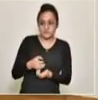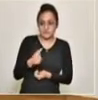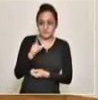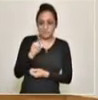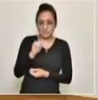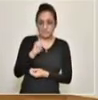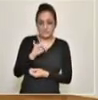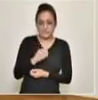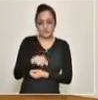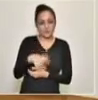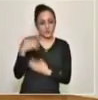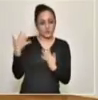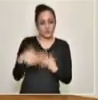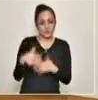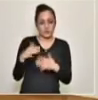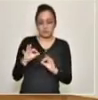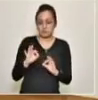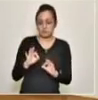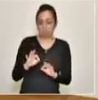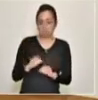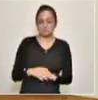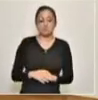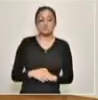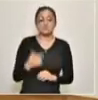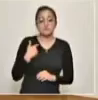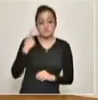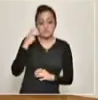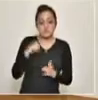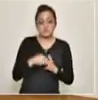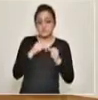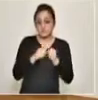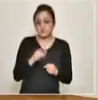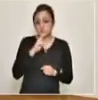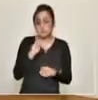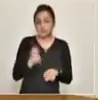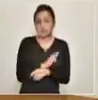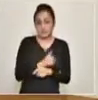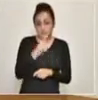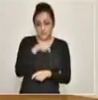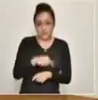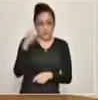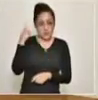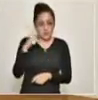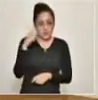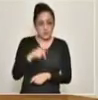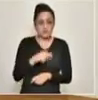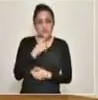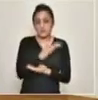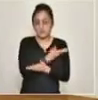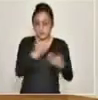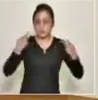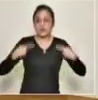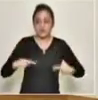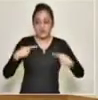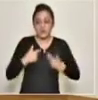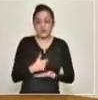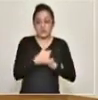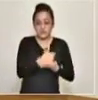Entonces, seguramente habrá beneficios para Puebla, para sus poblaciones.